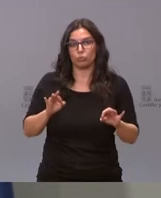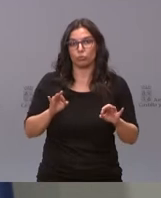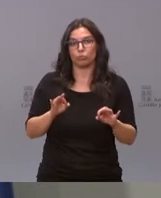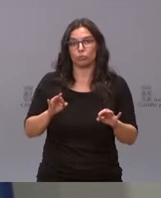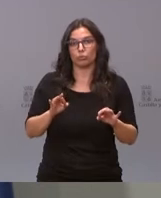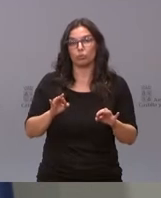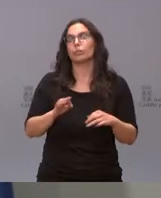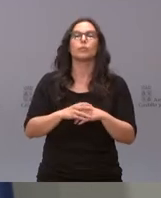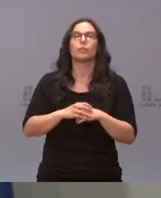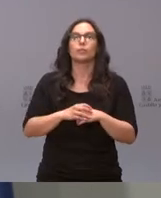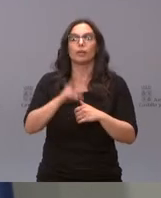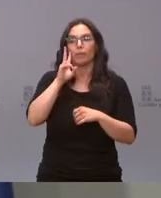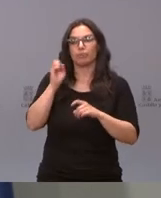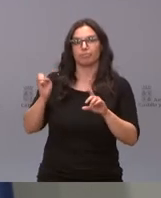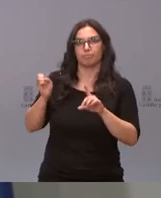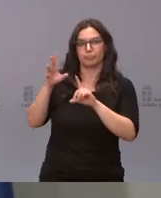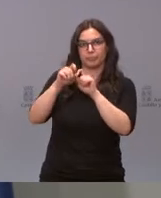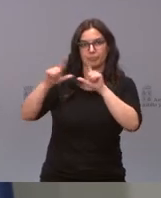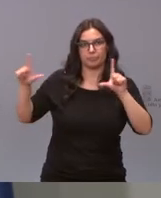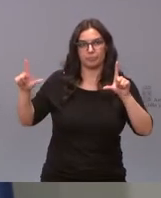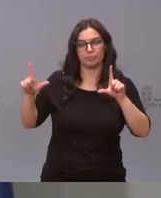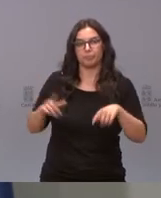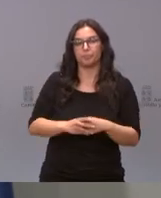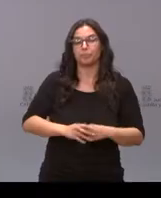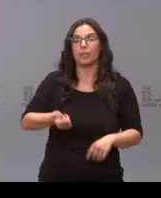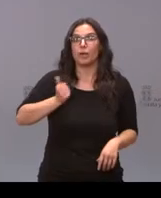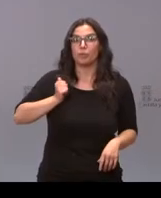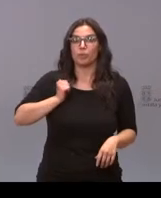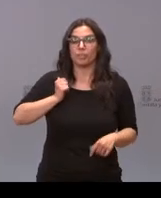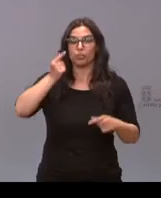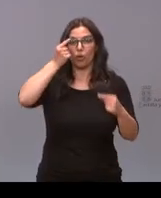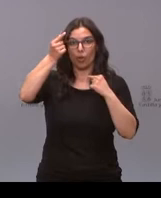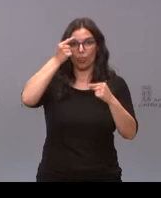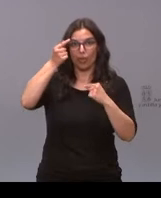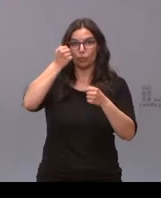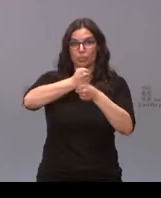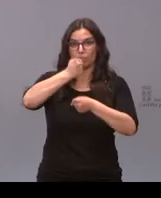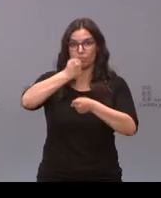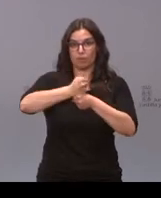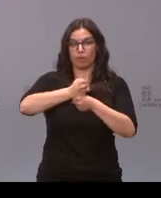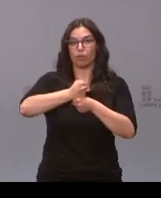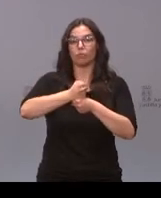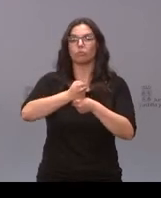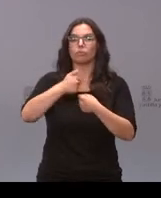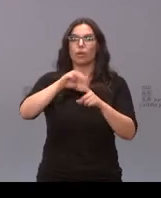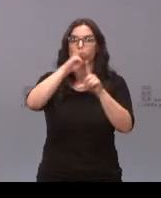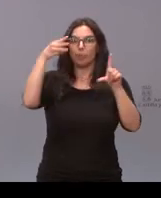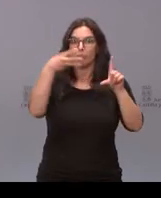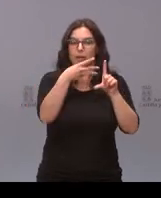los datos de empleo, una nueva página